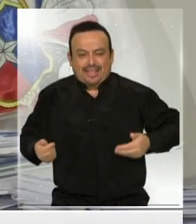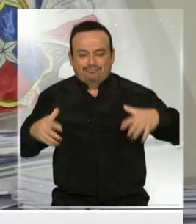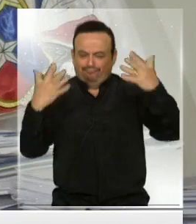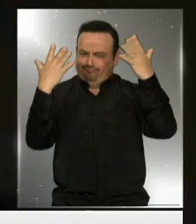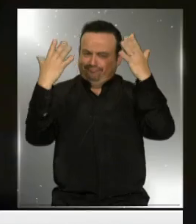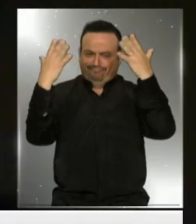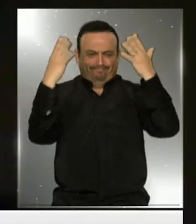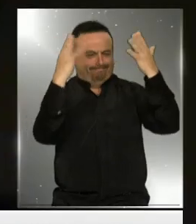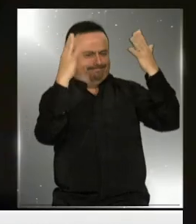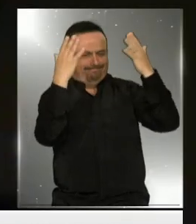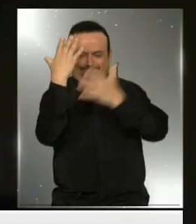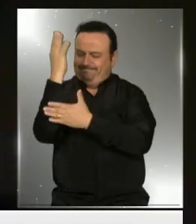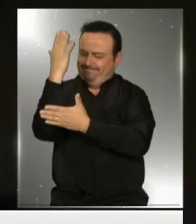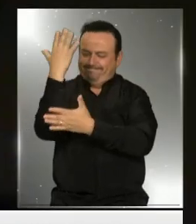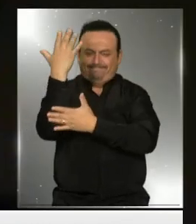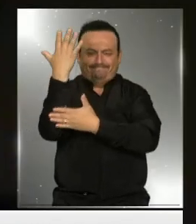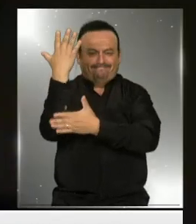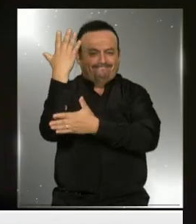aplauso.